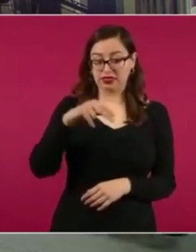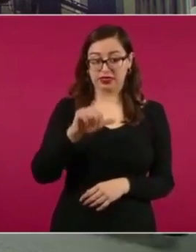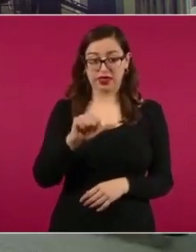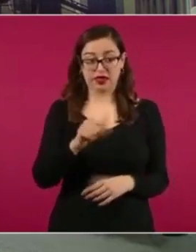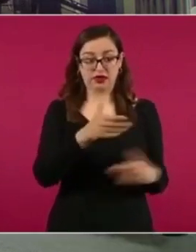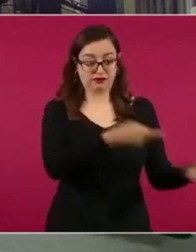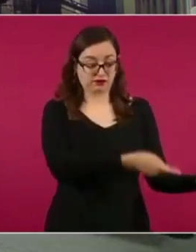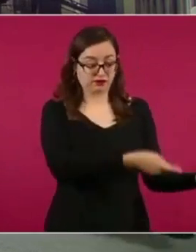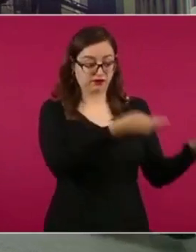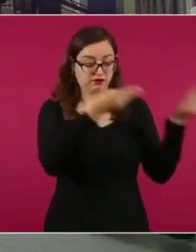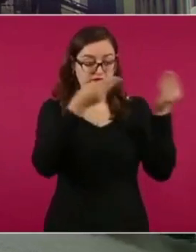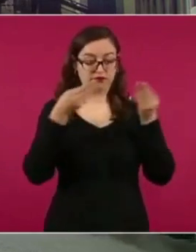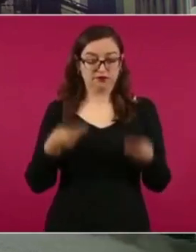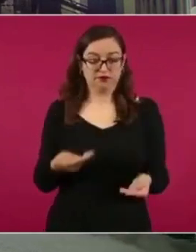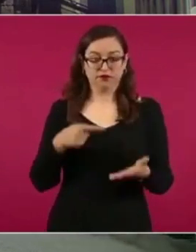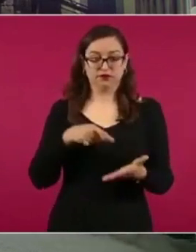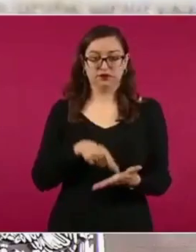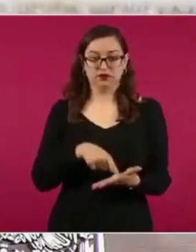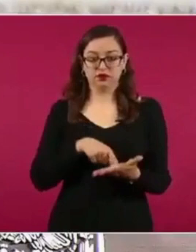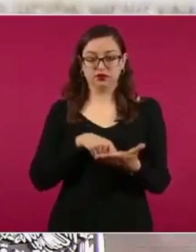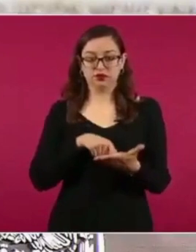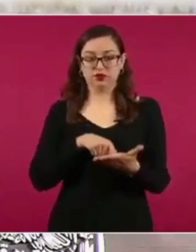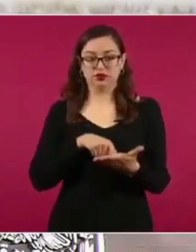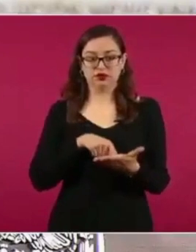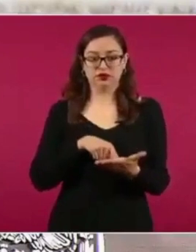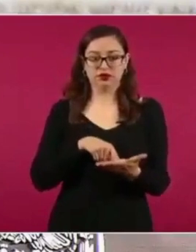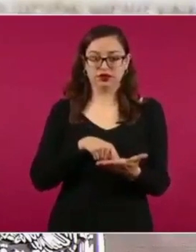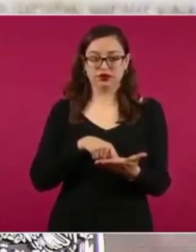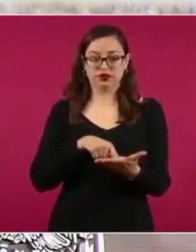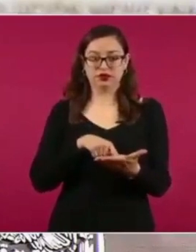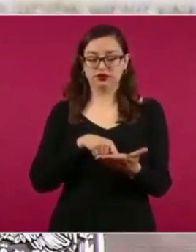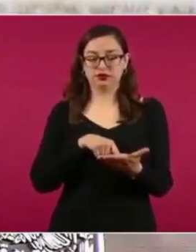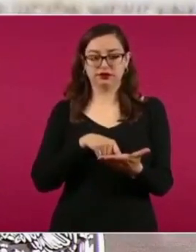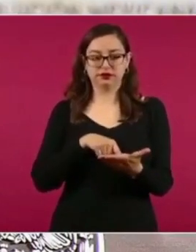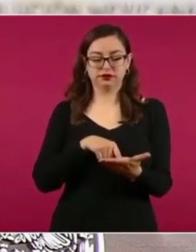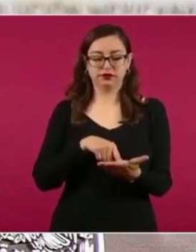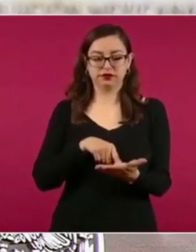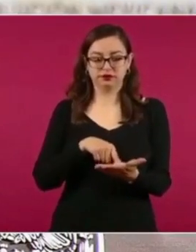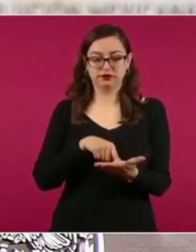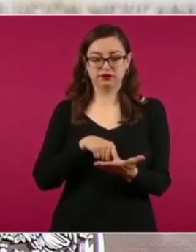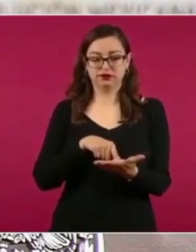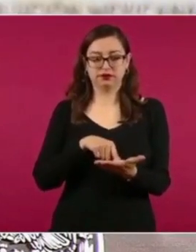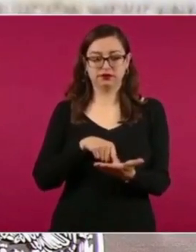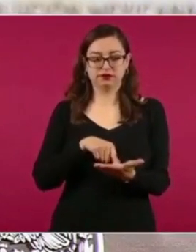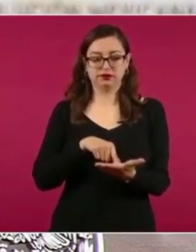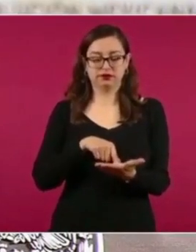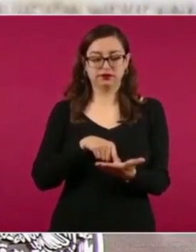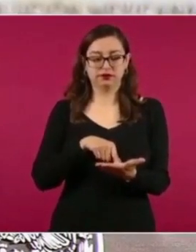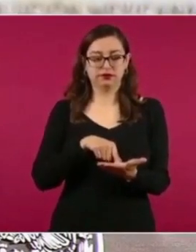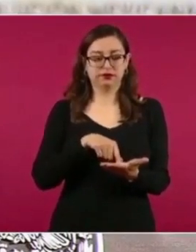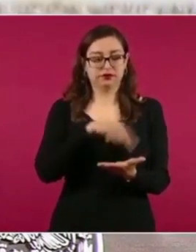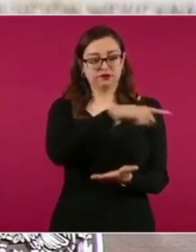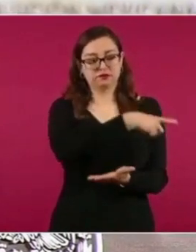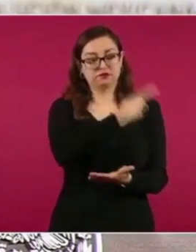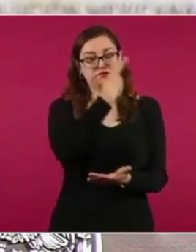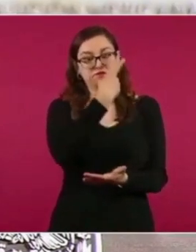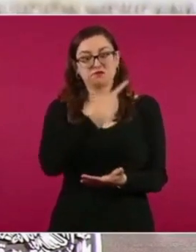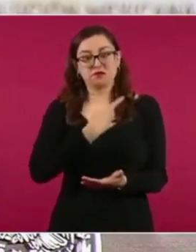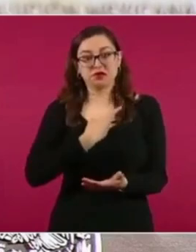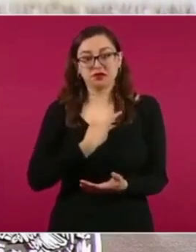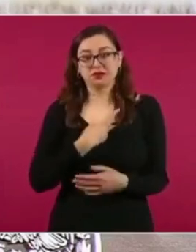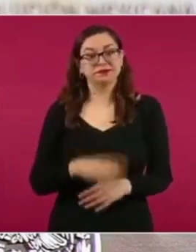comunica que desea